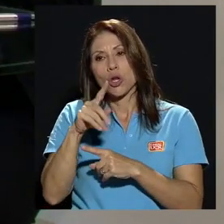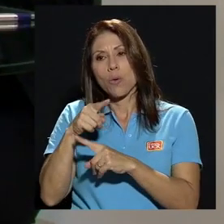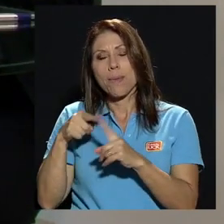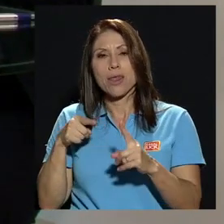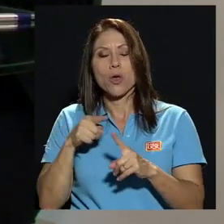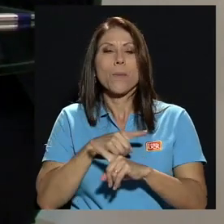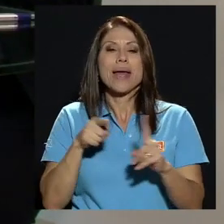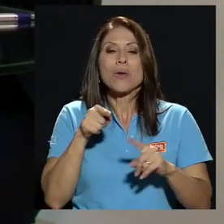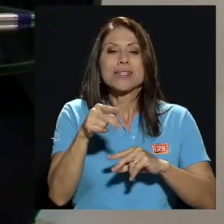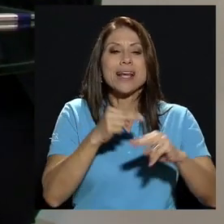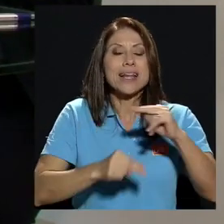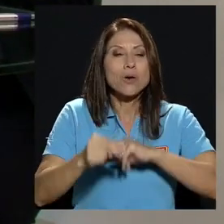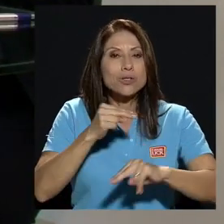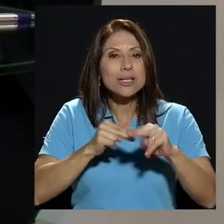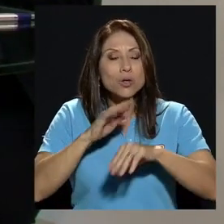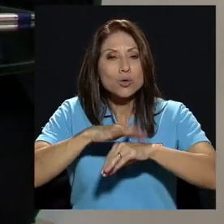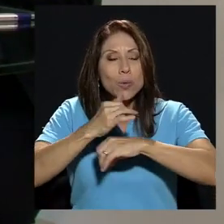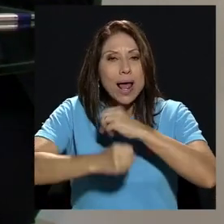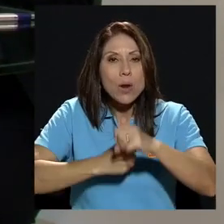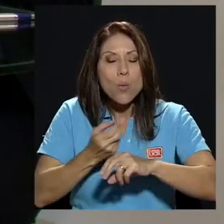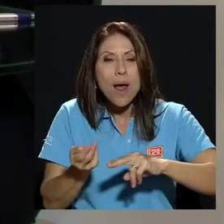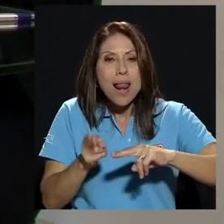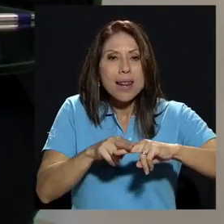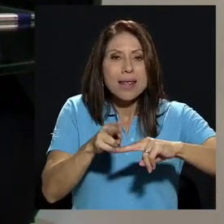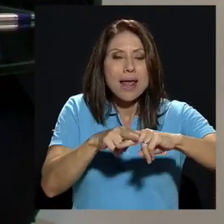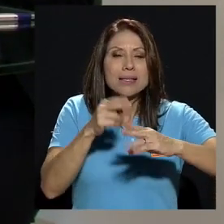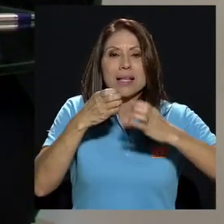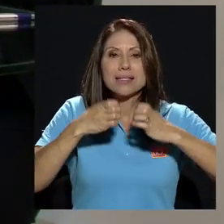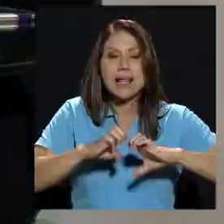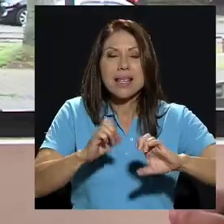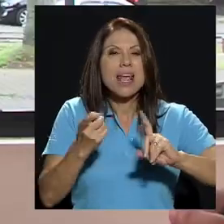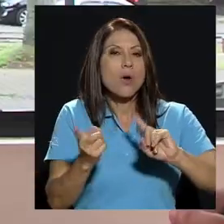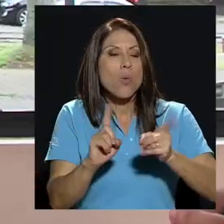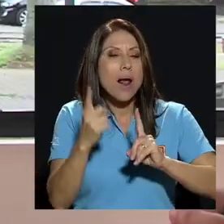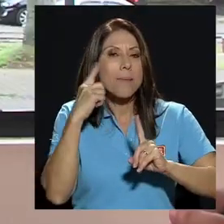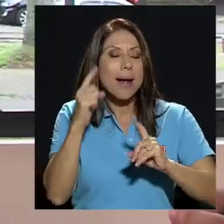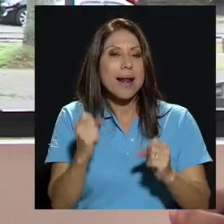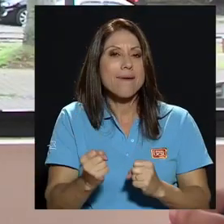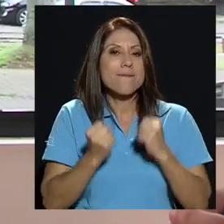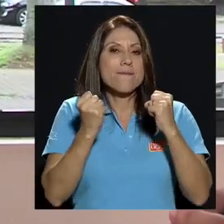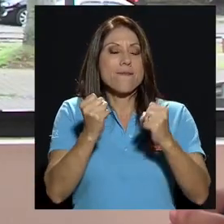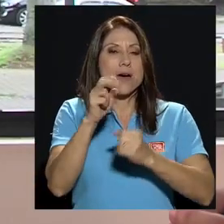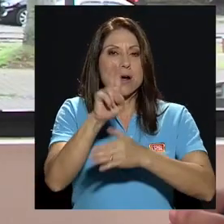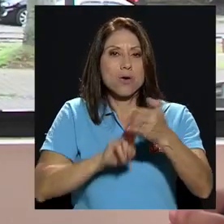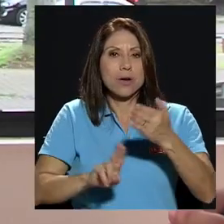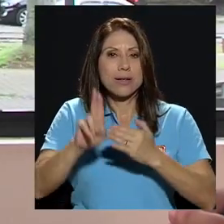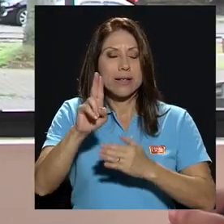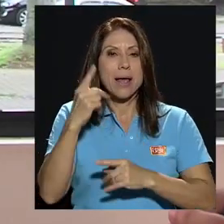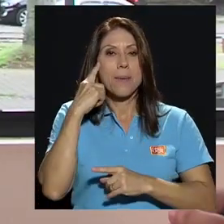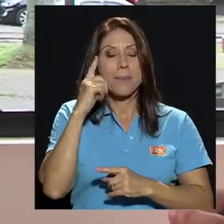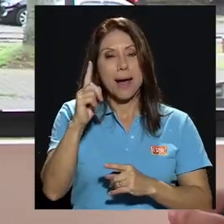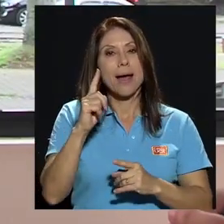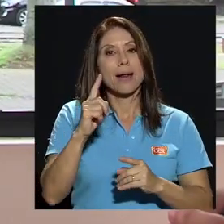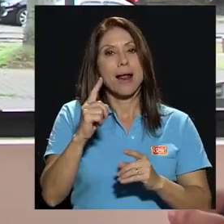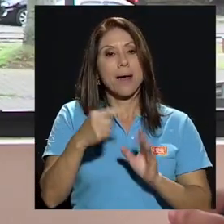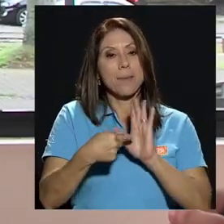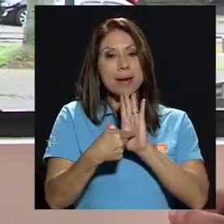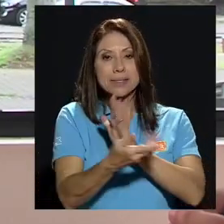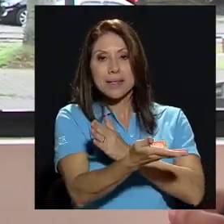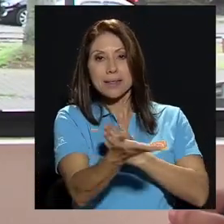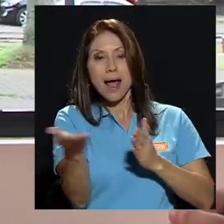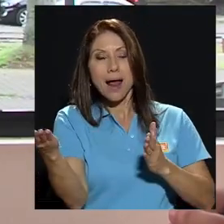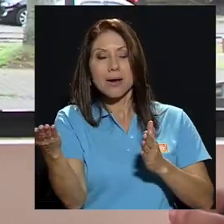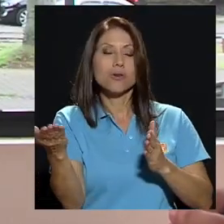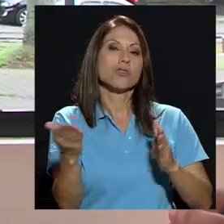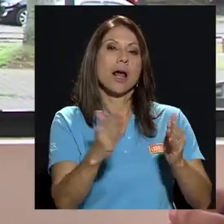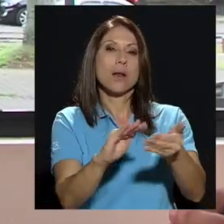negociación cuál es la estrategia que debemos seguir para darle fortaleza a la universidad, para presentarnos al pueblo